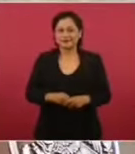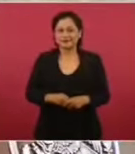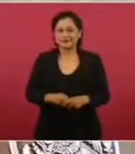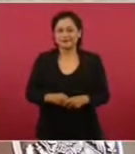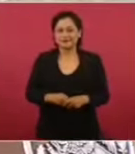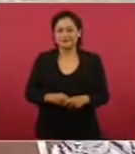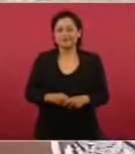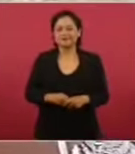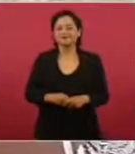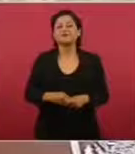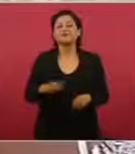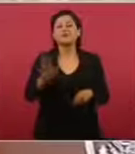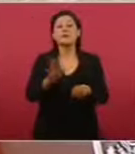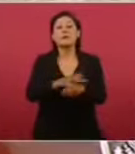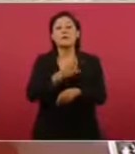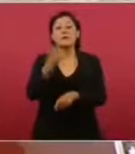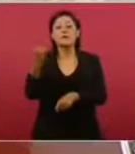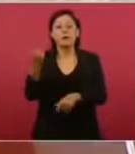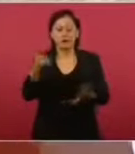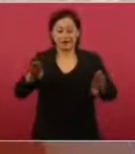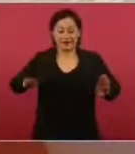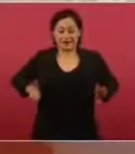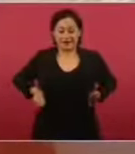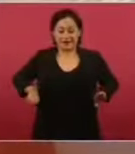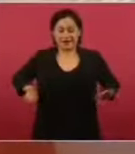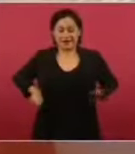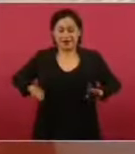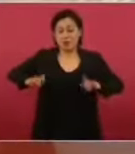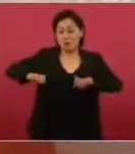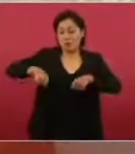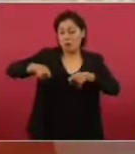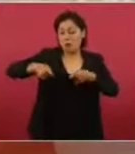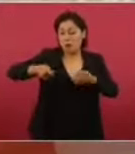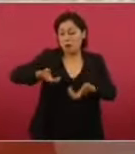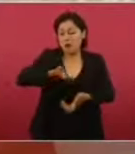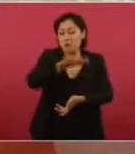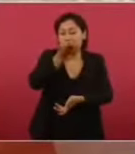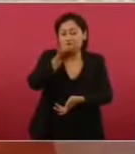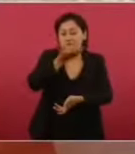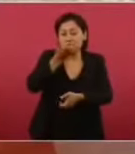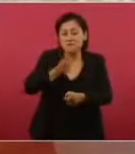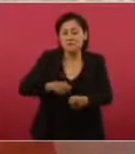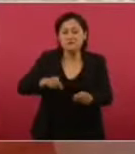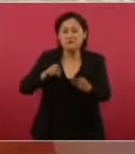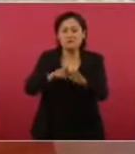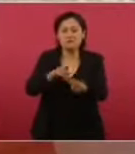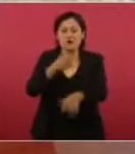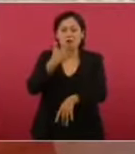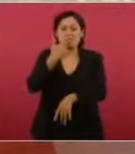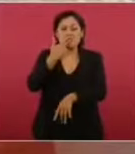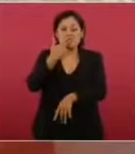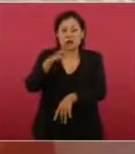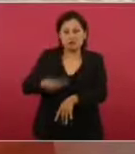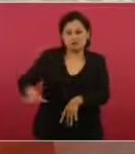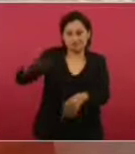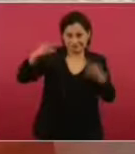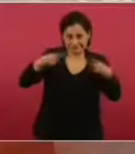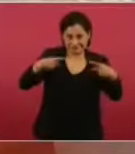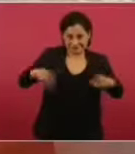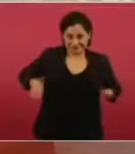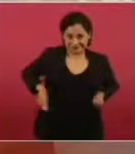Porque el conservadurismo está muy molesto,